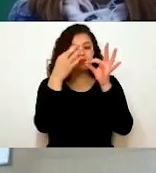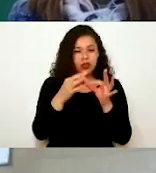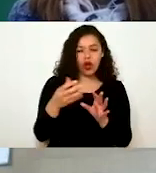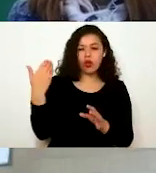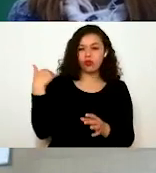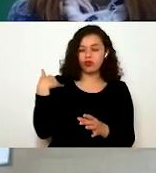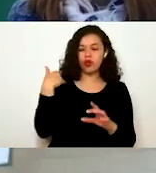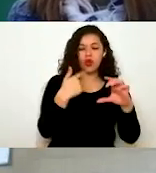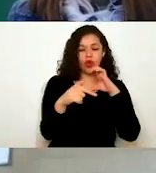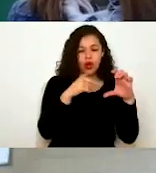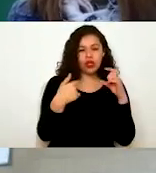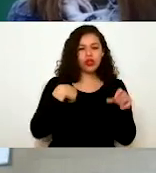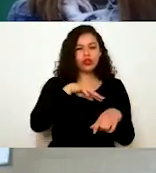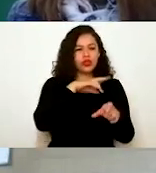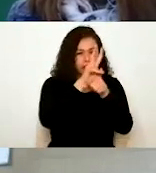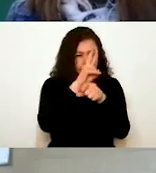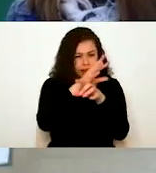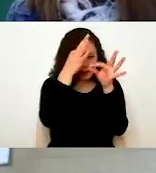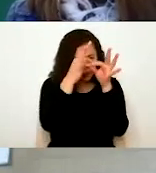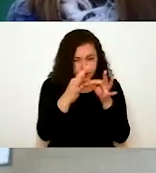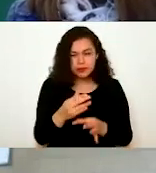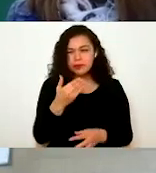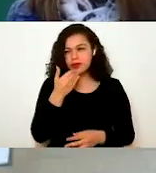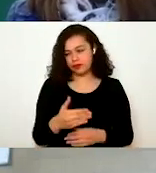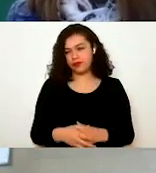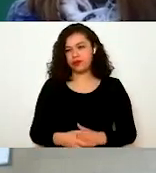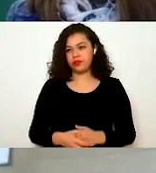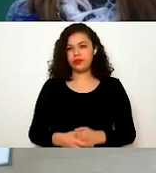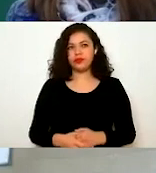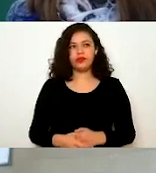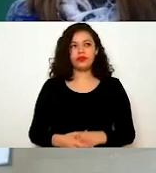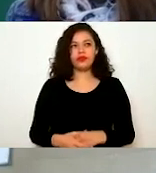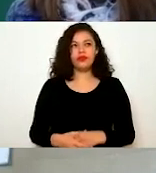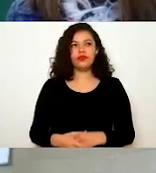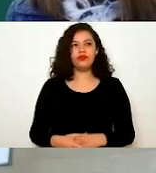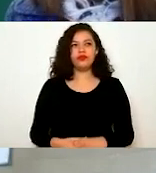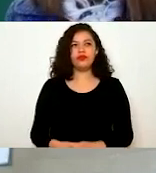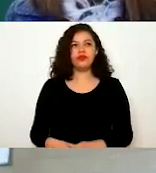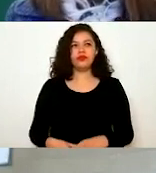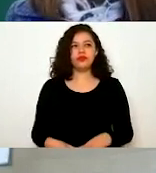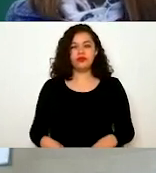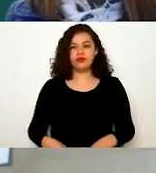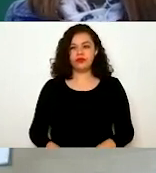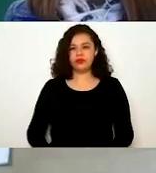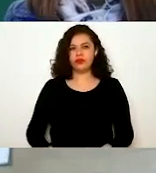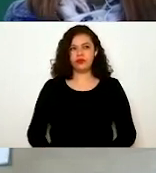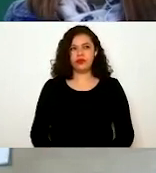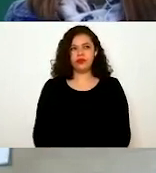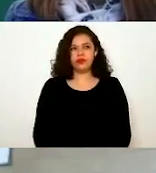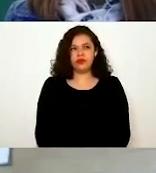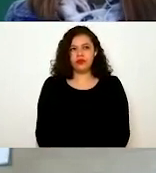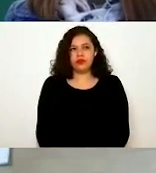ingresan por correo electrónico. Y bueno, cuando nosotros no tenemos la